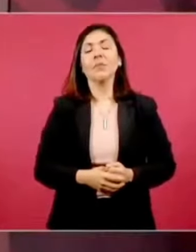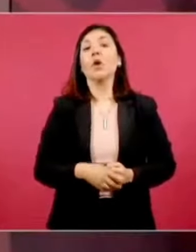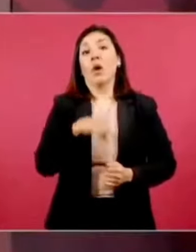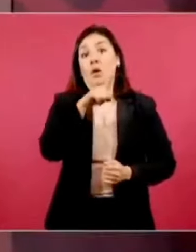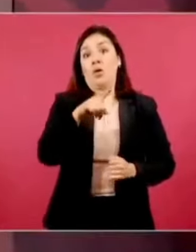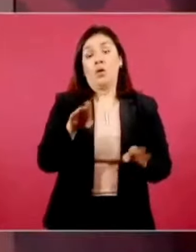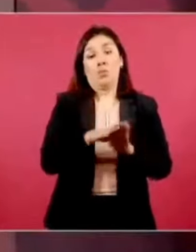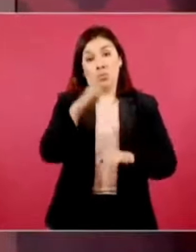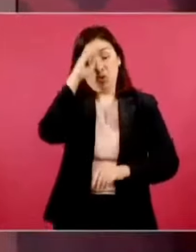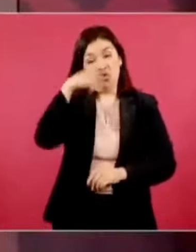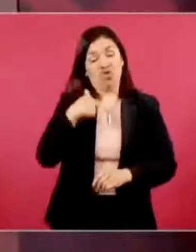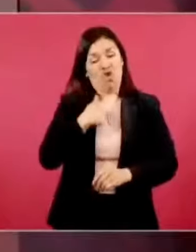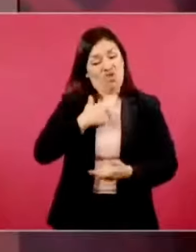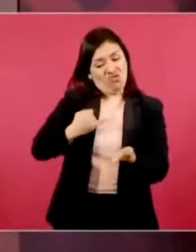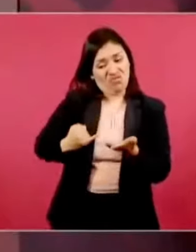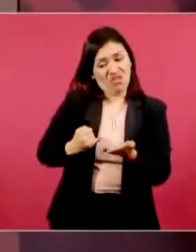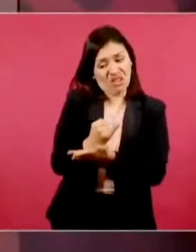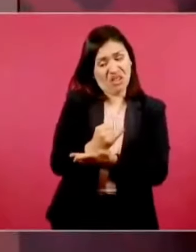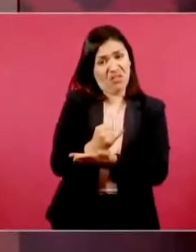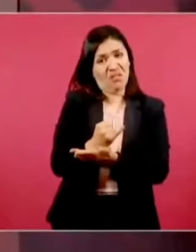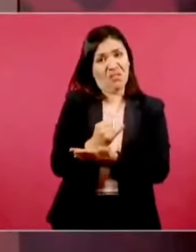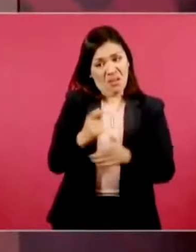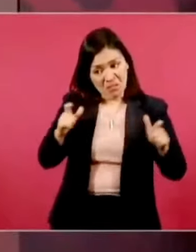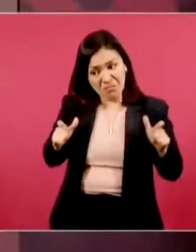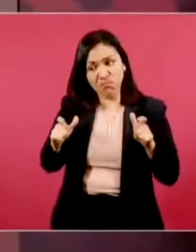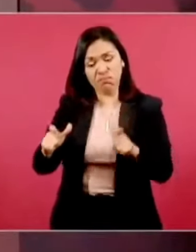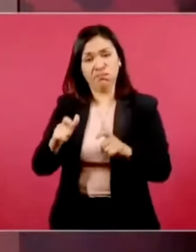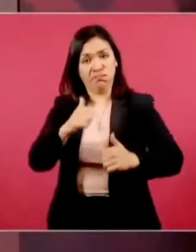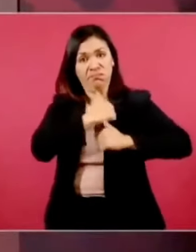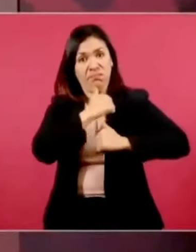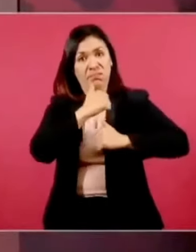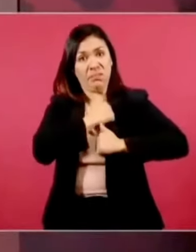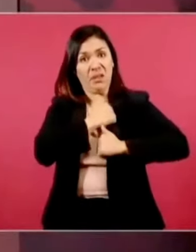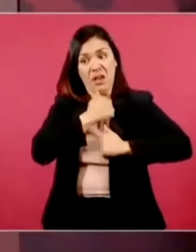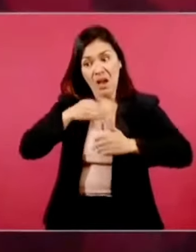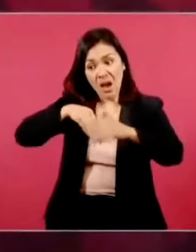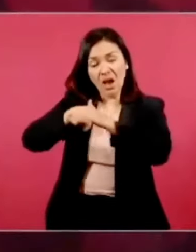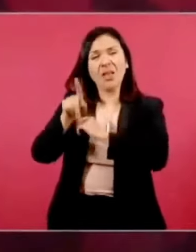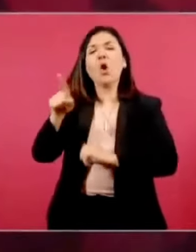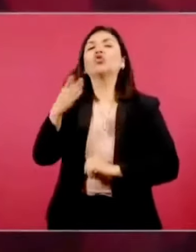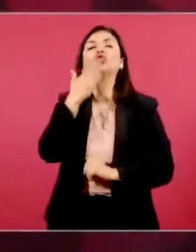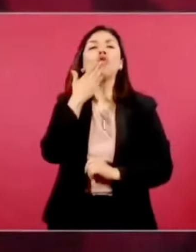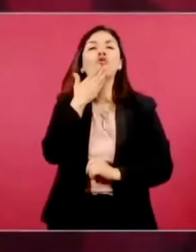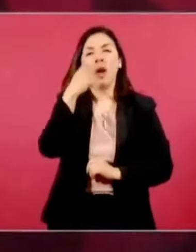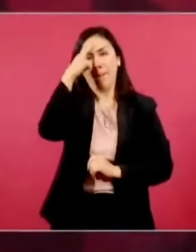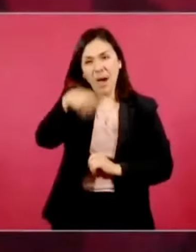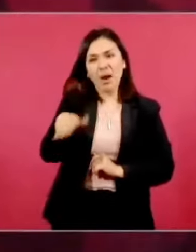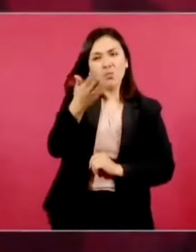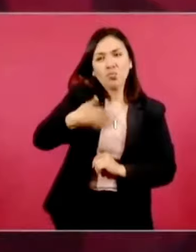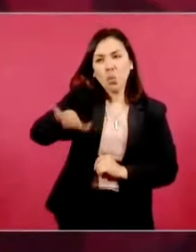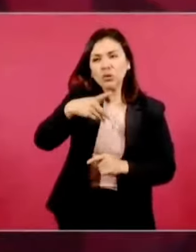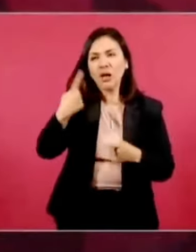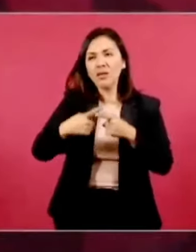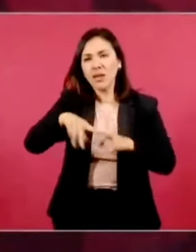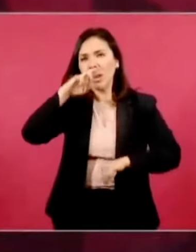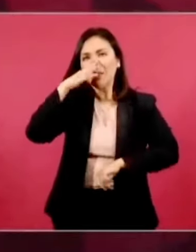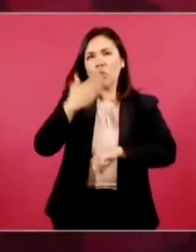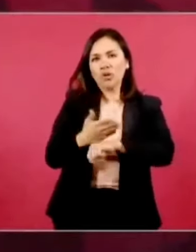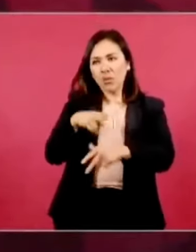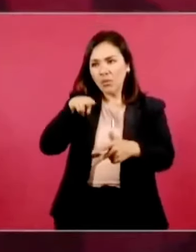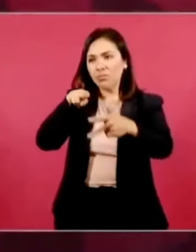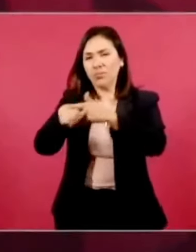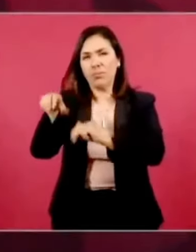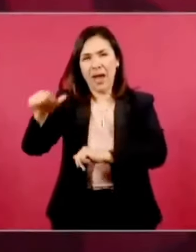que va a entrar un comando a Sonora a buscar a los